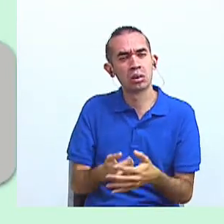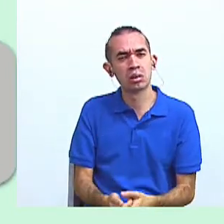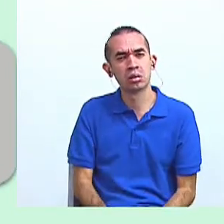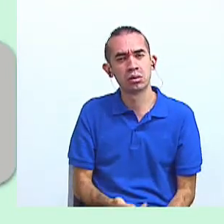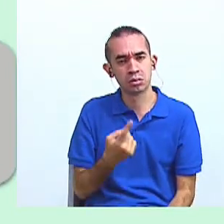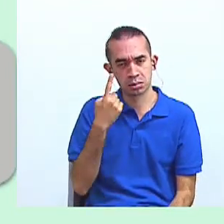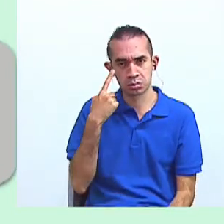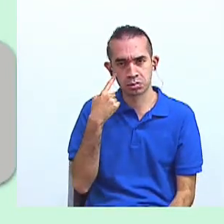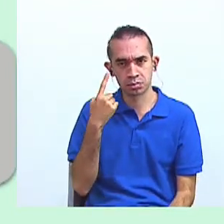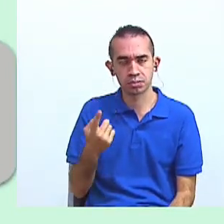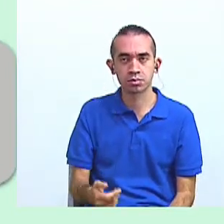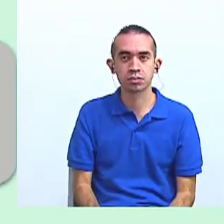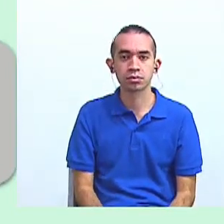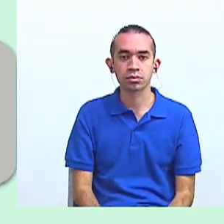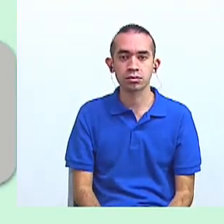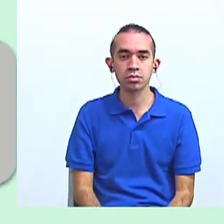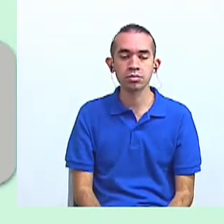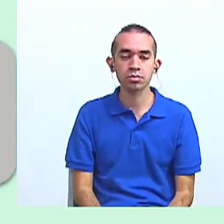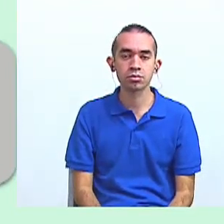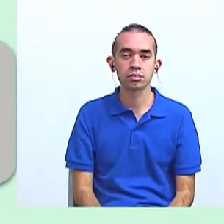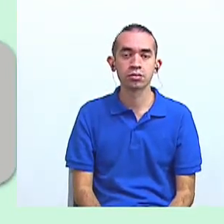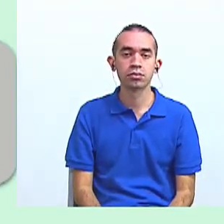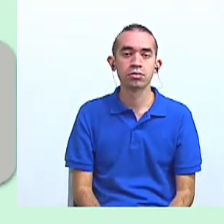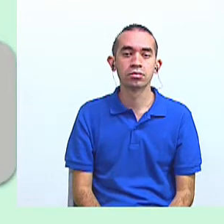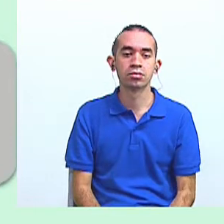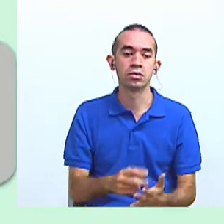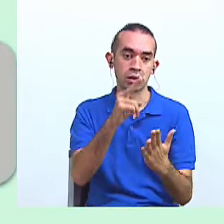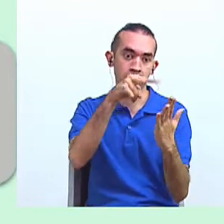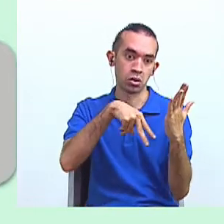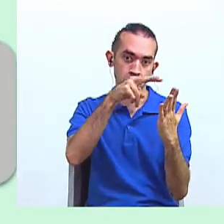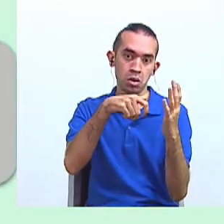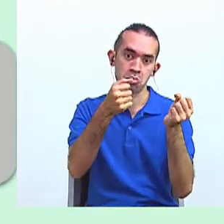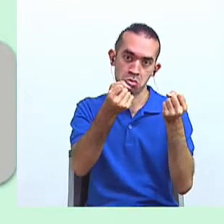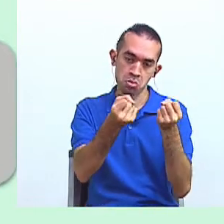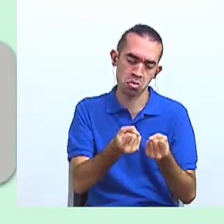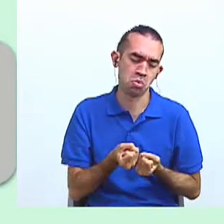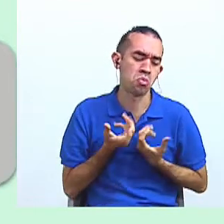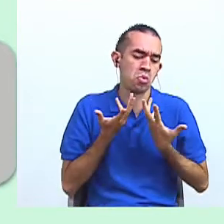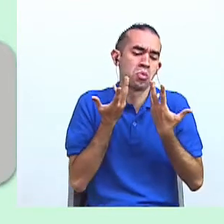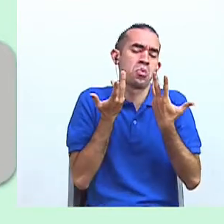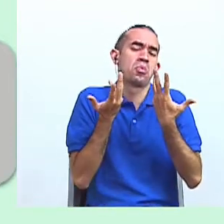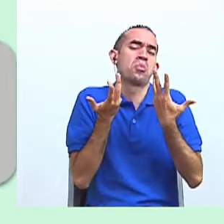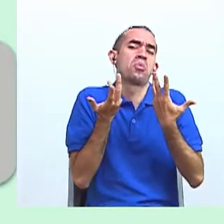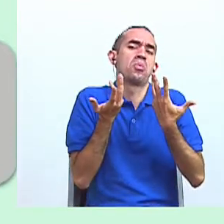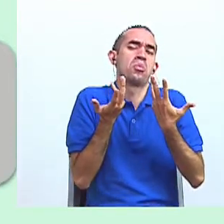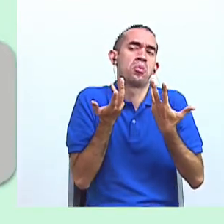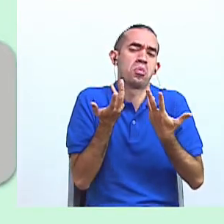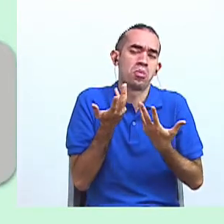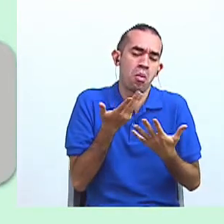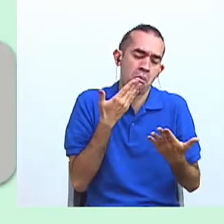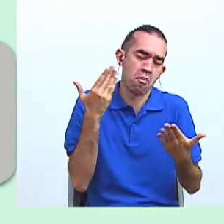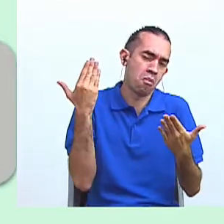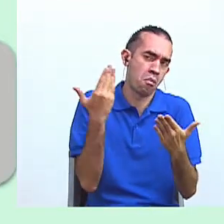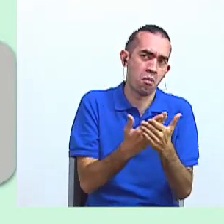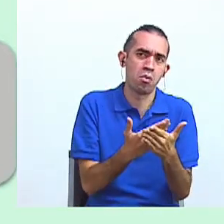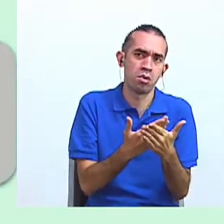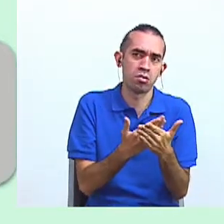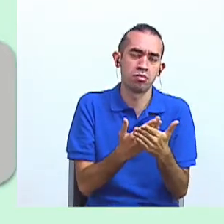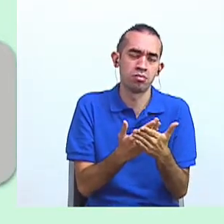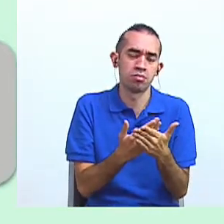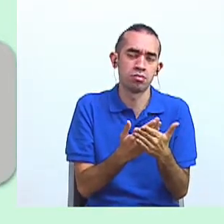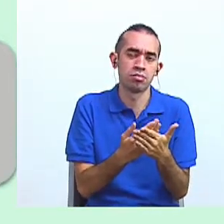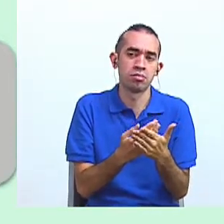Veamos que la lectura nos puede traer grandes bondades. ¿Sí?